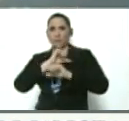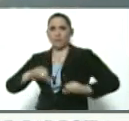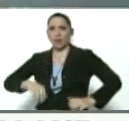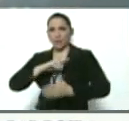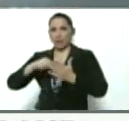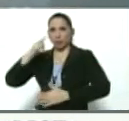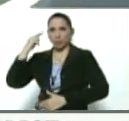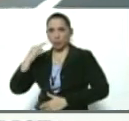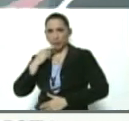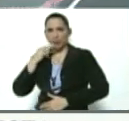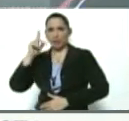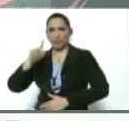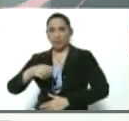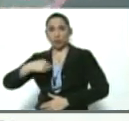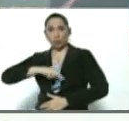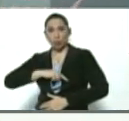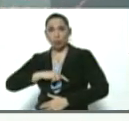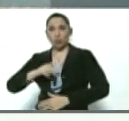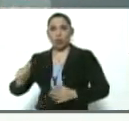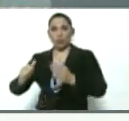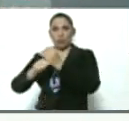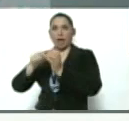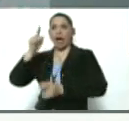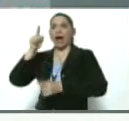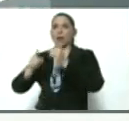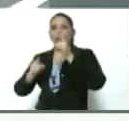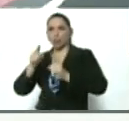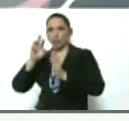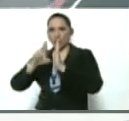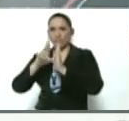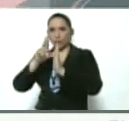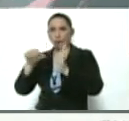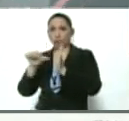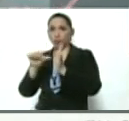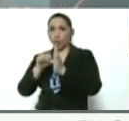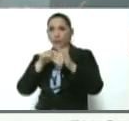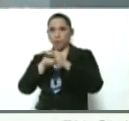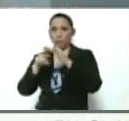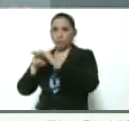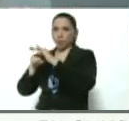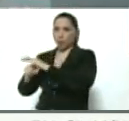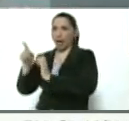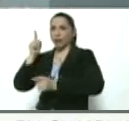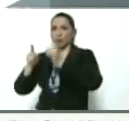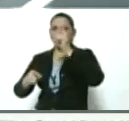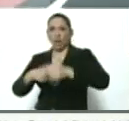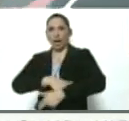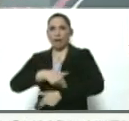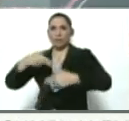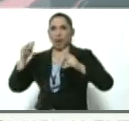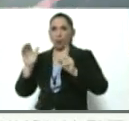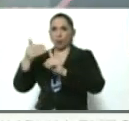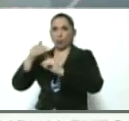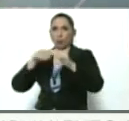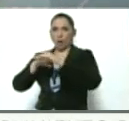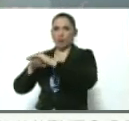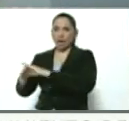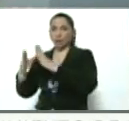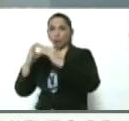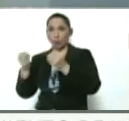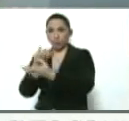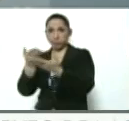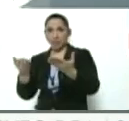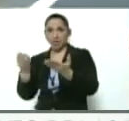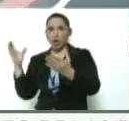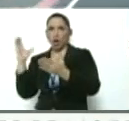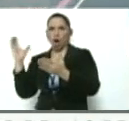Bolivariana y también hemos encontrado algunos refugios donde se encontraban algunas de estas armas guardadas Todas ellas vinieron de